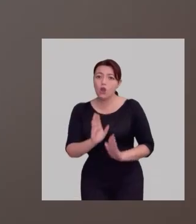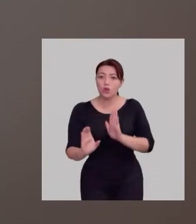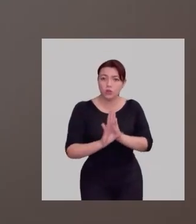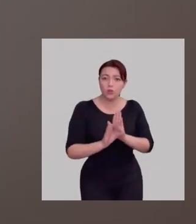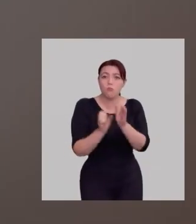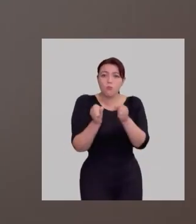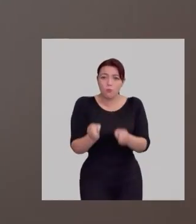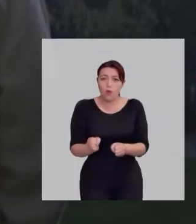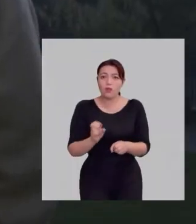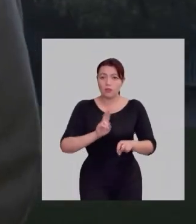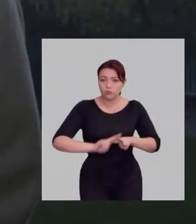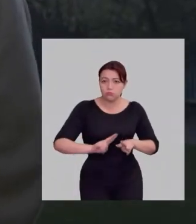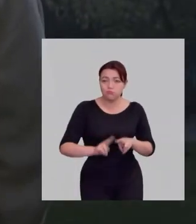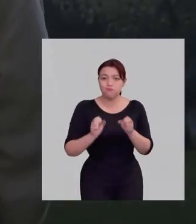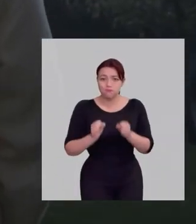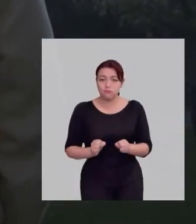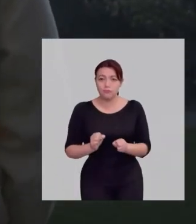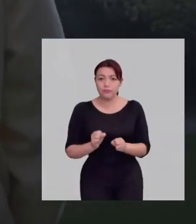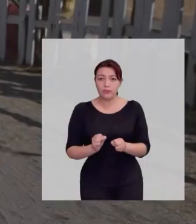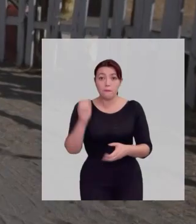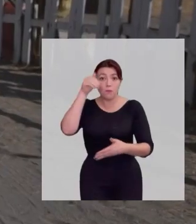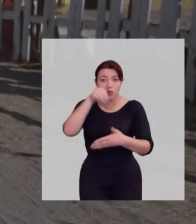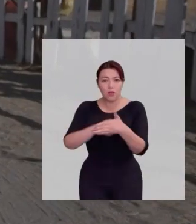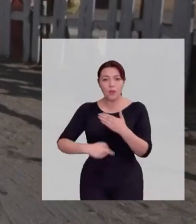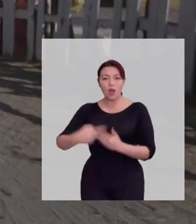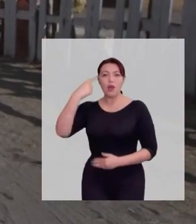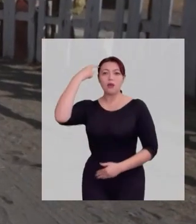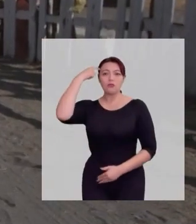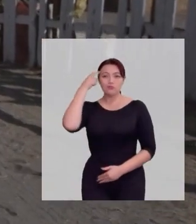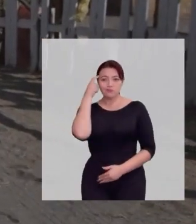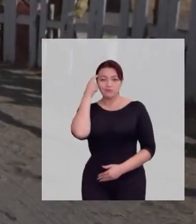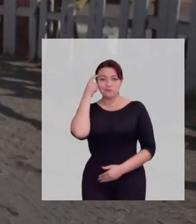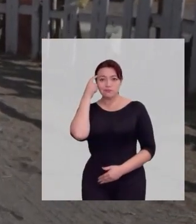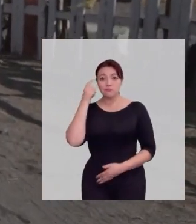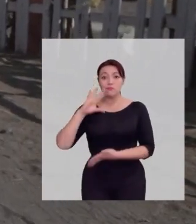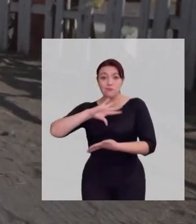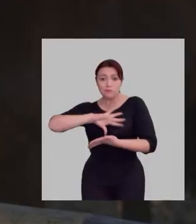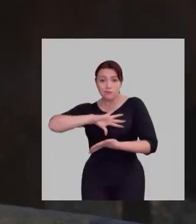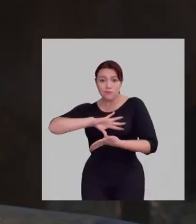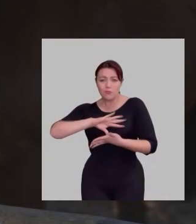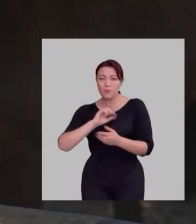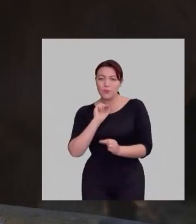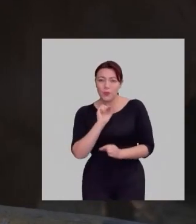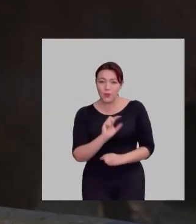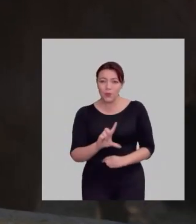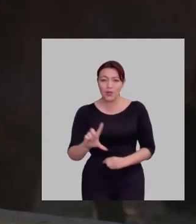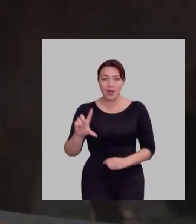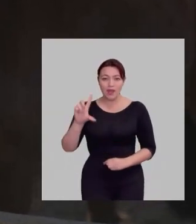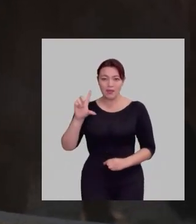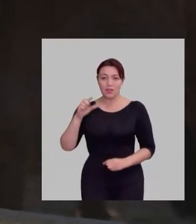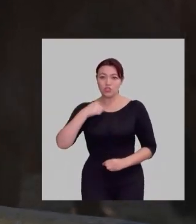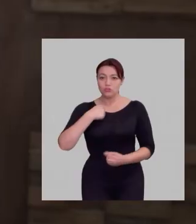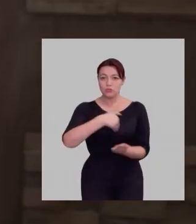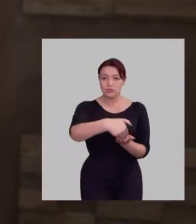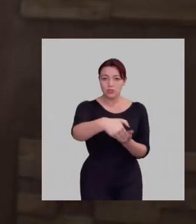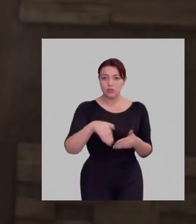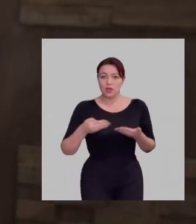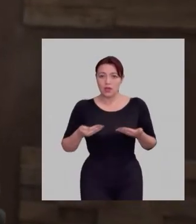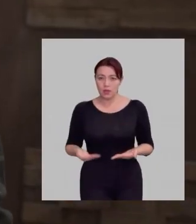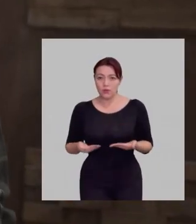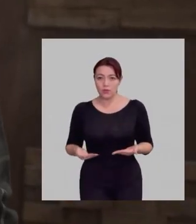Sí puede haber una mejor constitución. Sí. Que votemos, votemos con ciencia. Para que el país progrese.